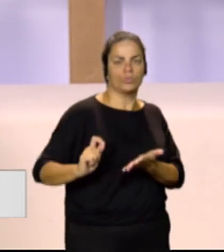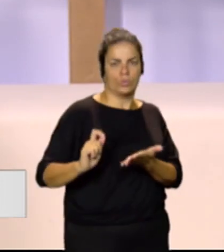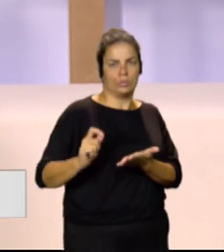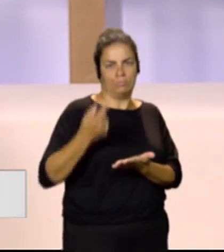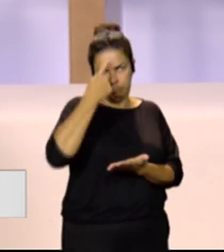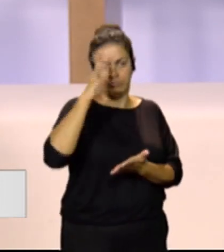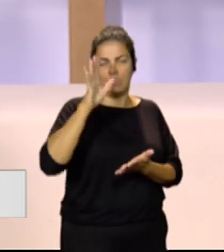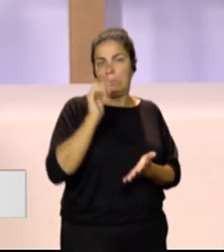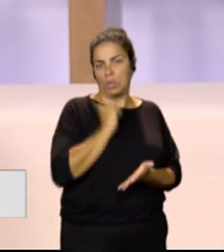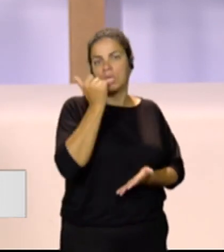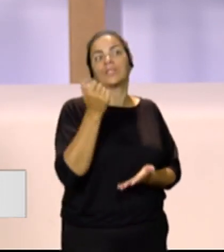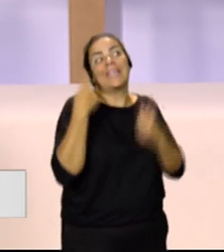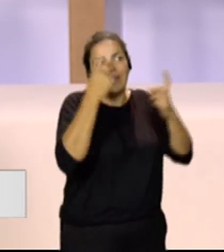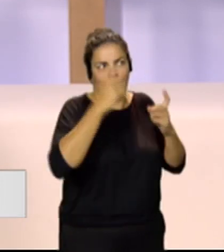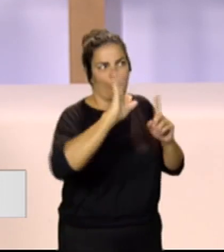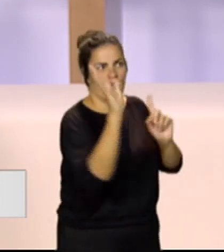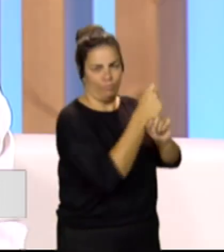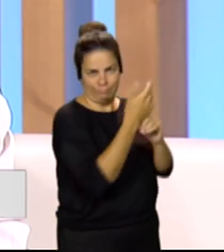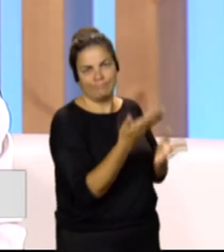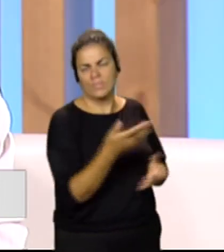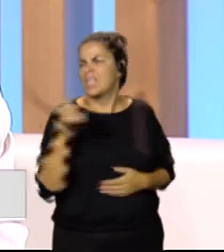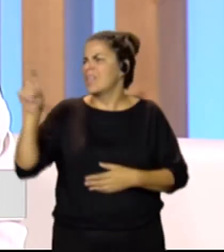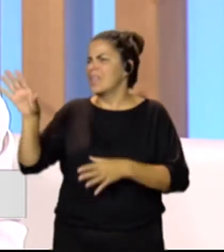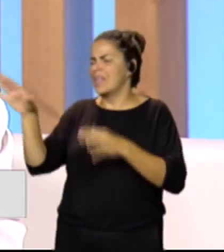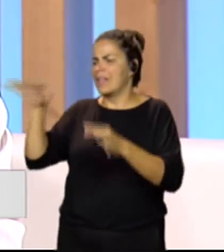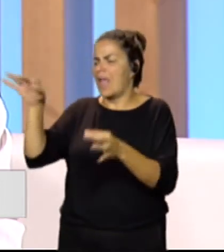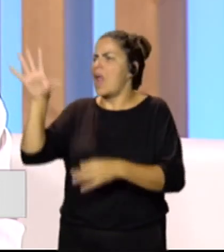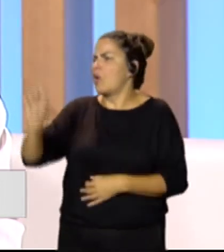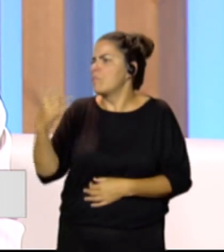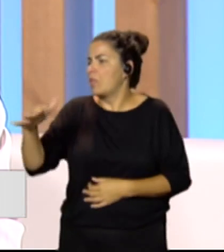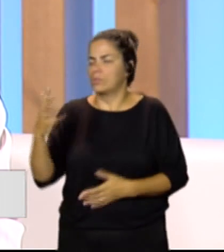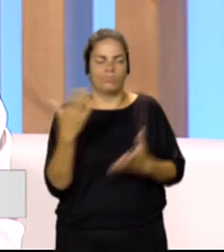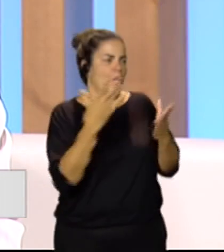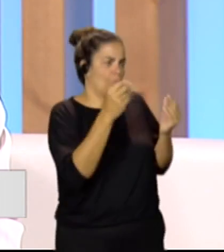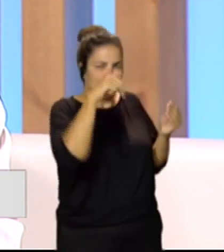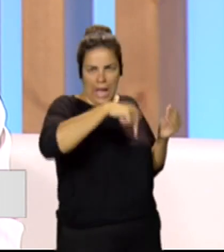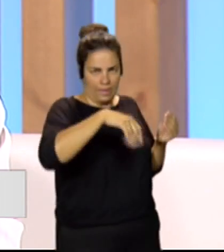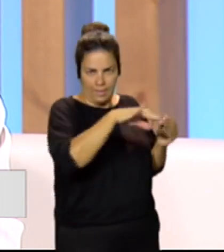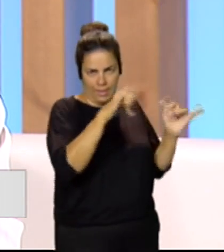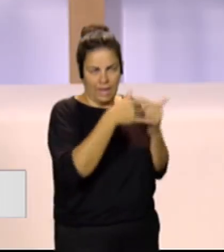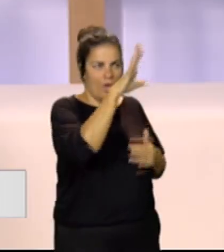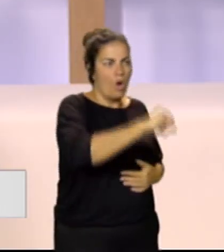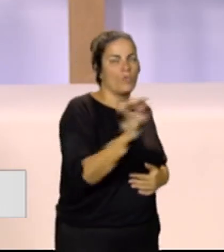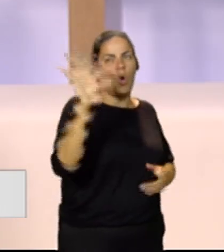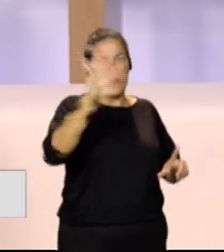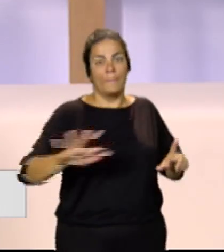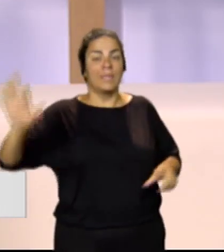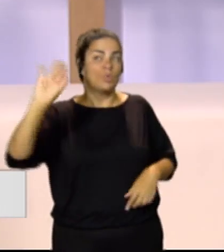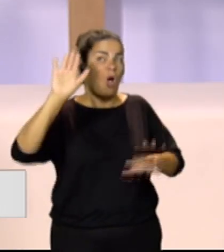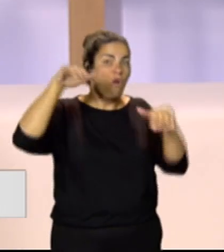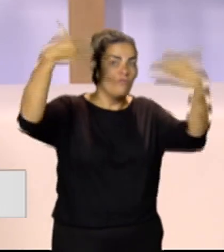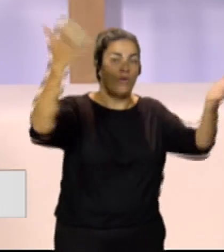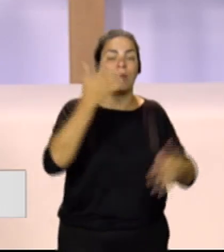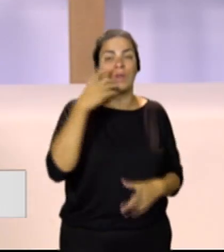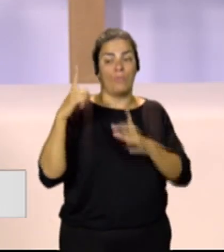procura conseguirlas, claro. ¿Y las telas dónde las adquieres? Pues mira, muchas son de aquí, de la isla o de península, otras las traigo de fuera, por